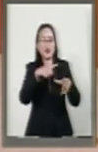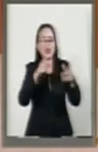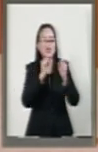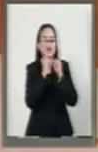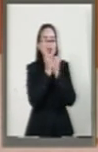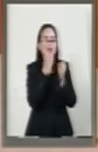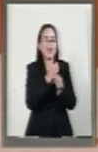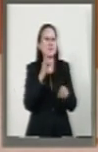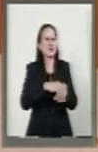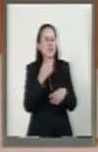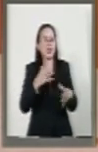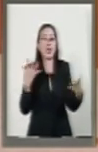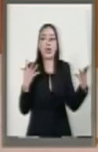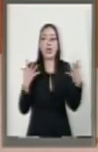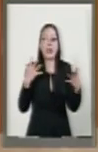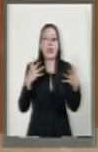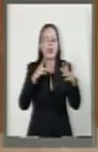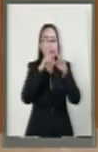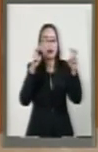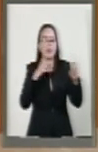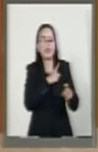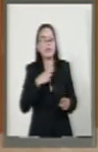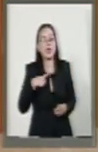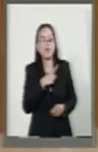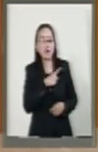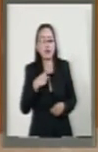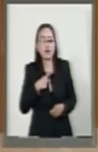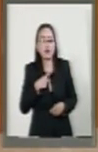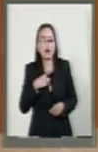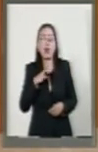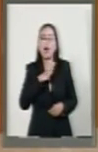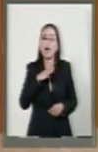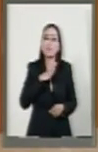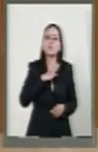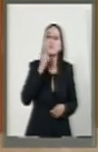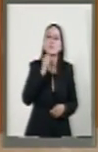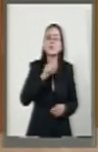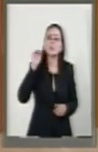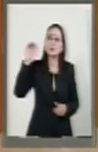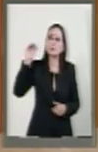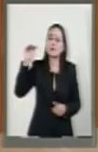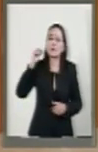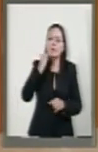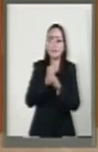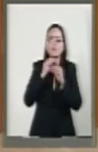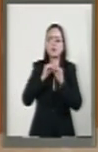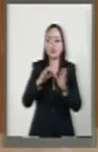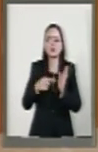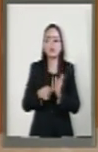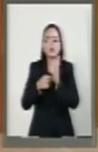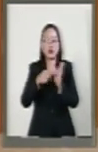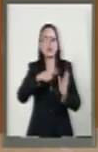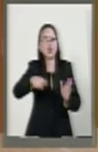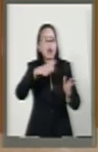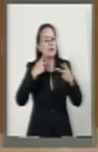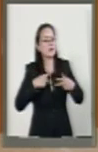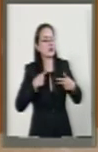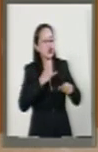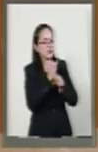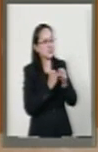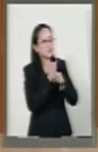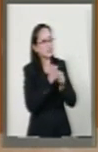escándalos que hay en materia de deuda, justo a través de las solicitudes de información de la ciudadanía que son los que han hecho